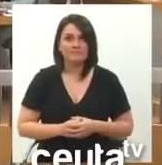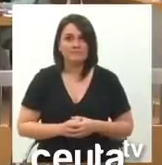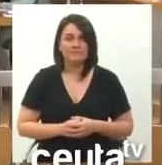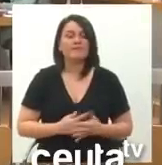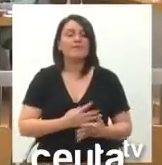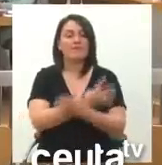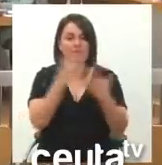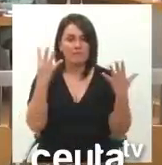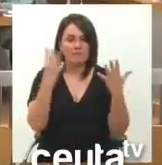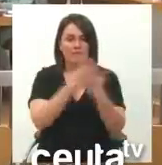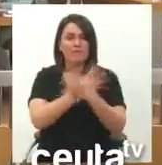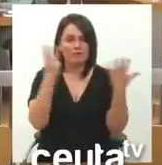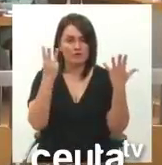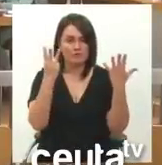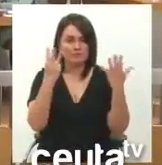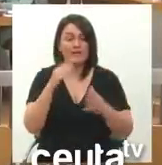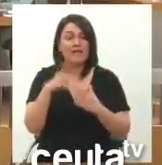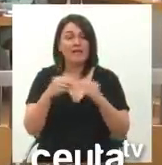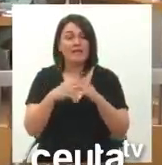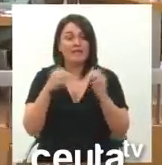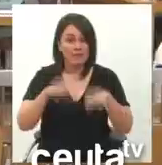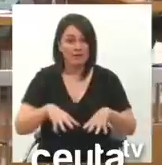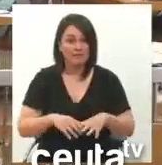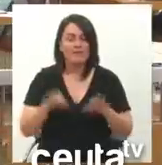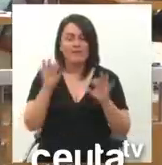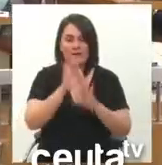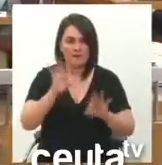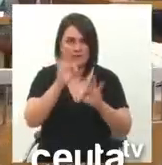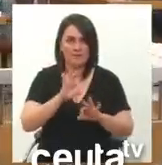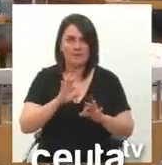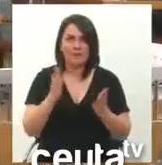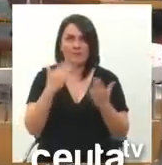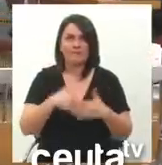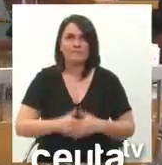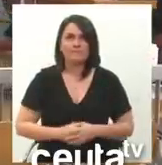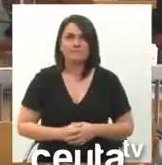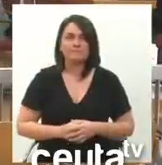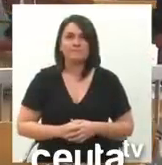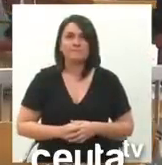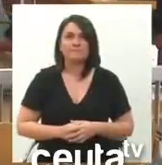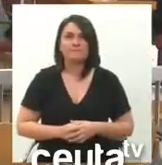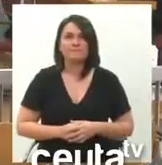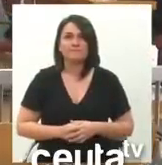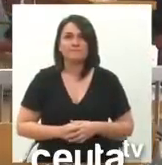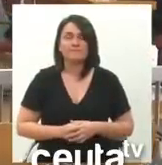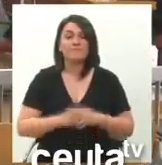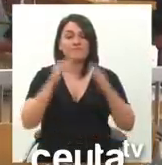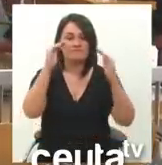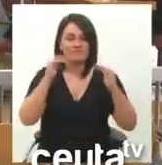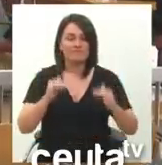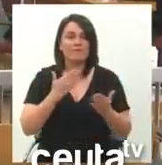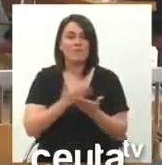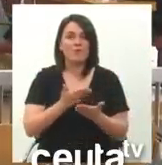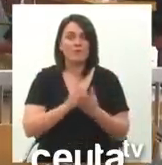Dieciocho. ¿Abstenciones? Ninguna. La siguiente propuesta está presentada por el